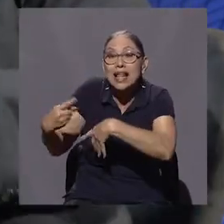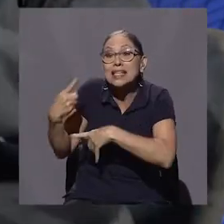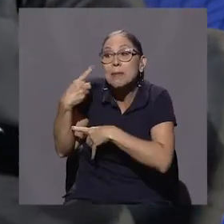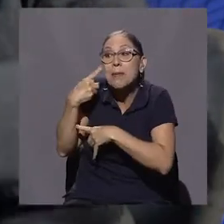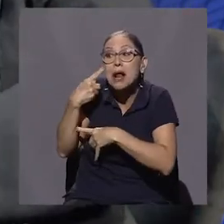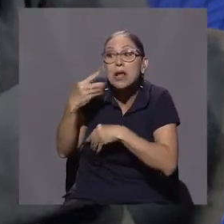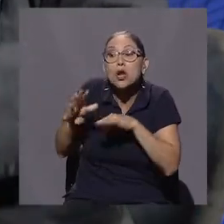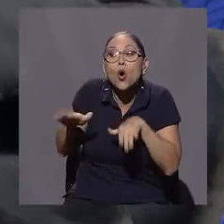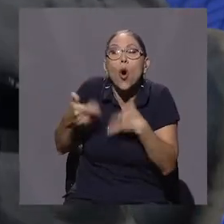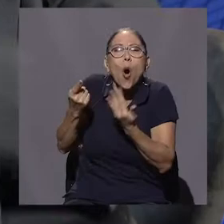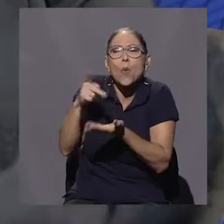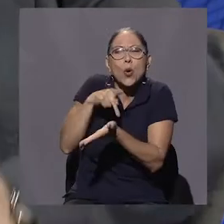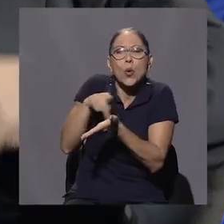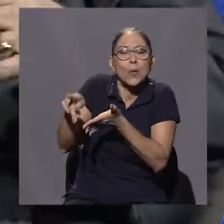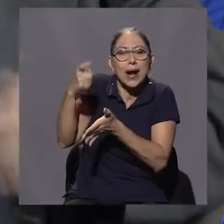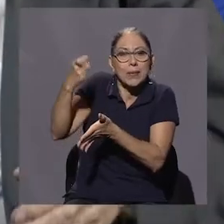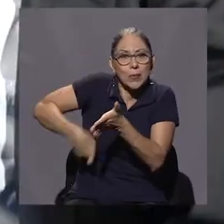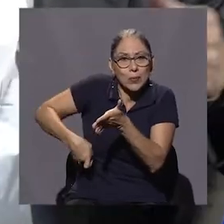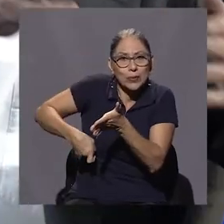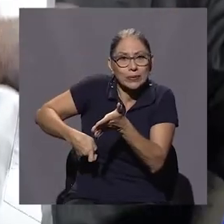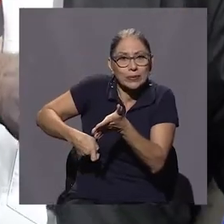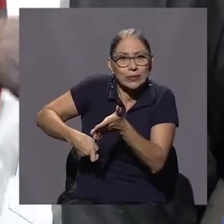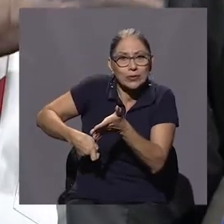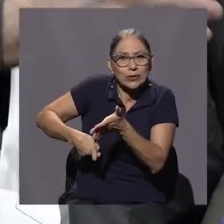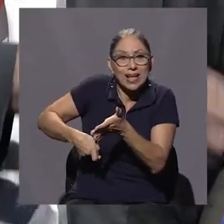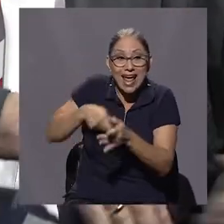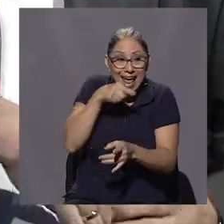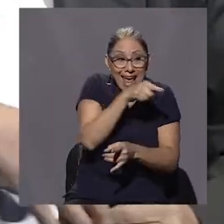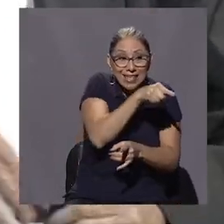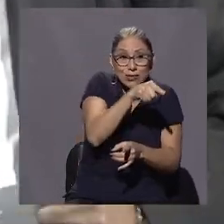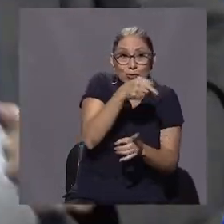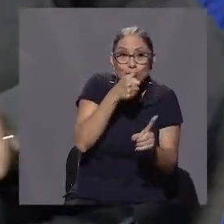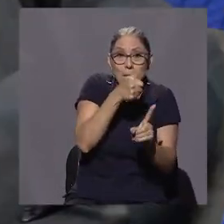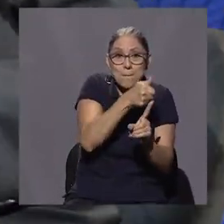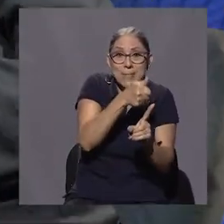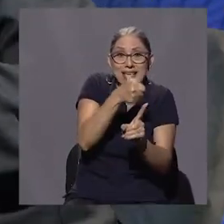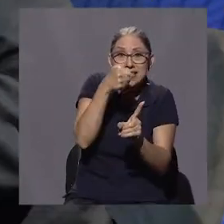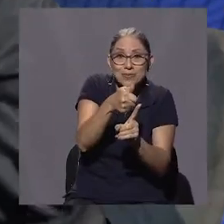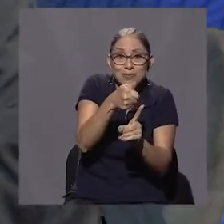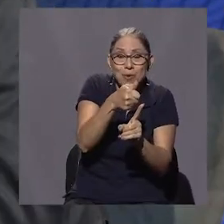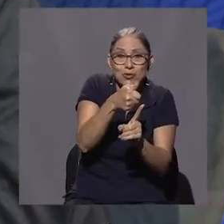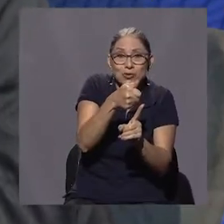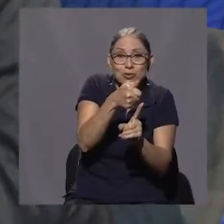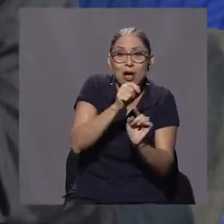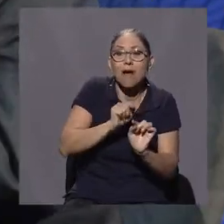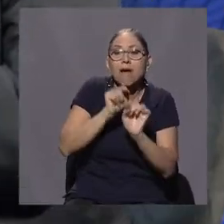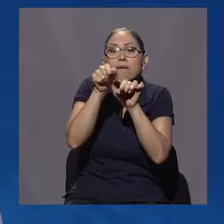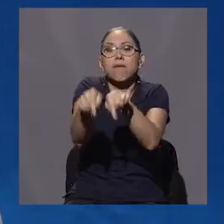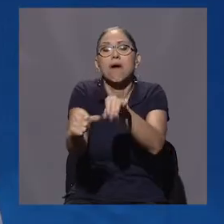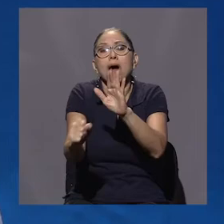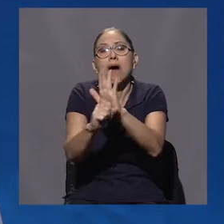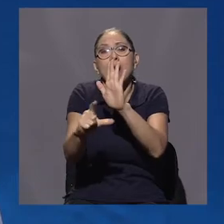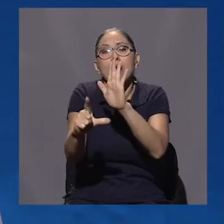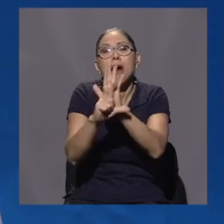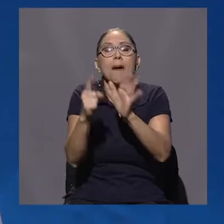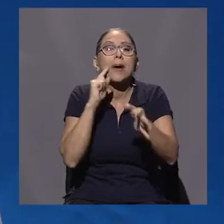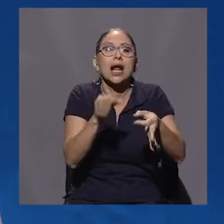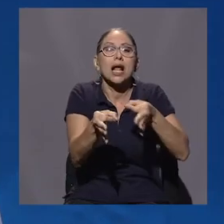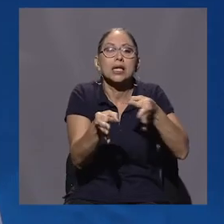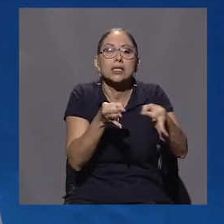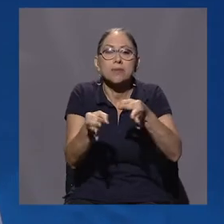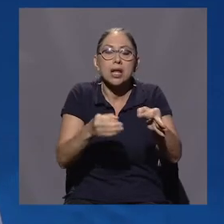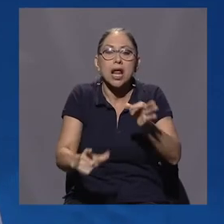menos, son los mismos que llevan a la Asamblea Legislativa para que les expliquen las leyes fiscales. O sea,